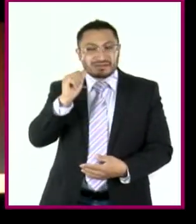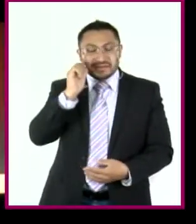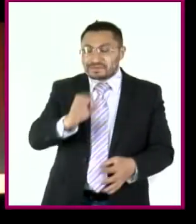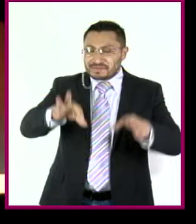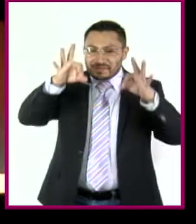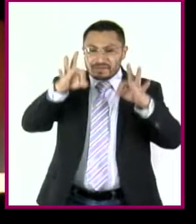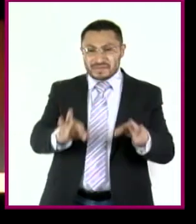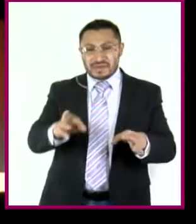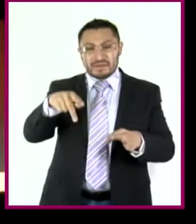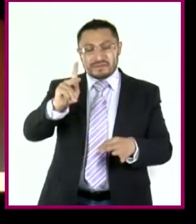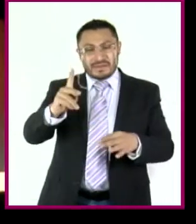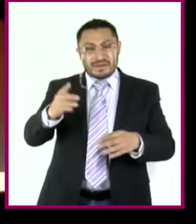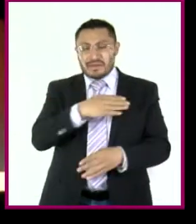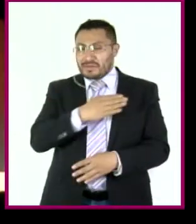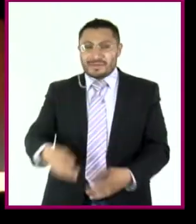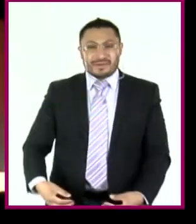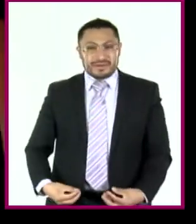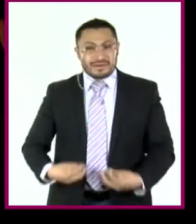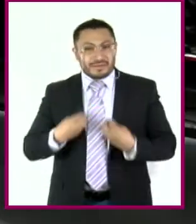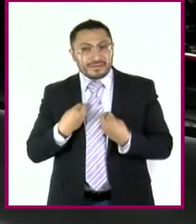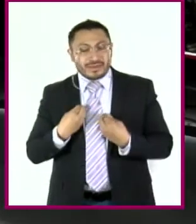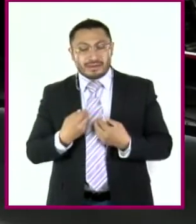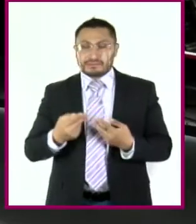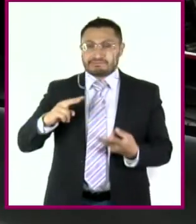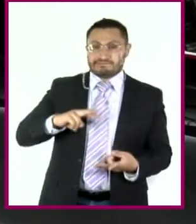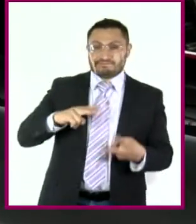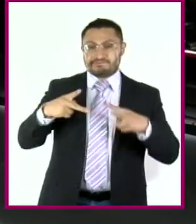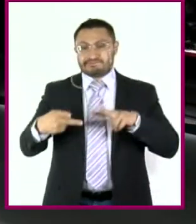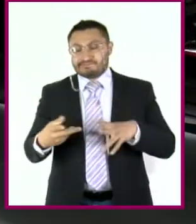Pero para la vida buena, ahí sí que no tanto.